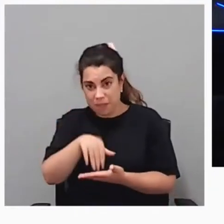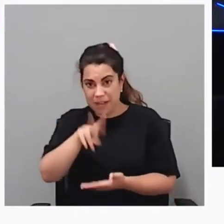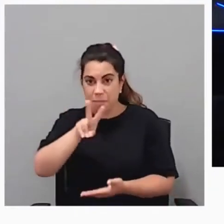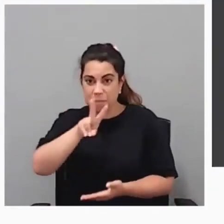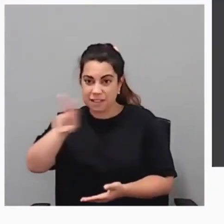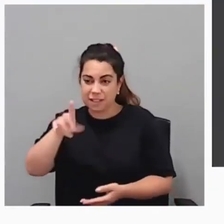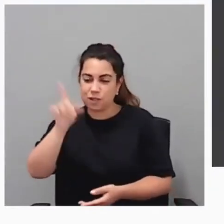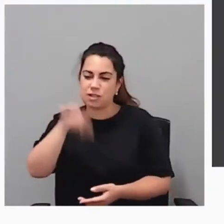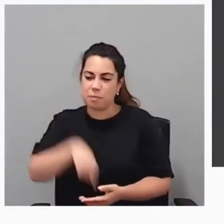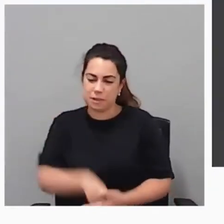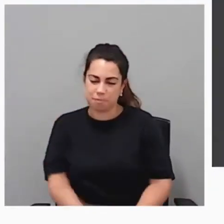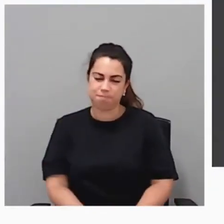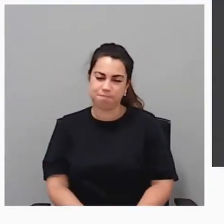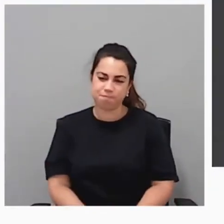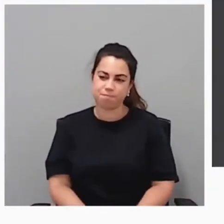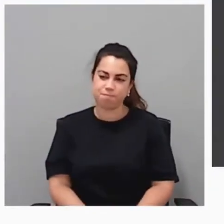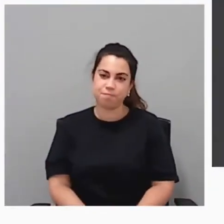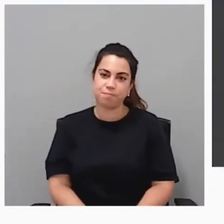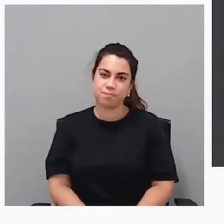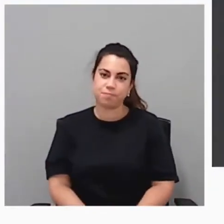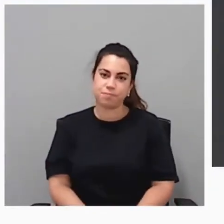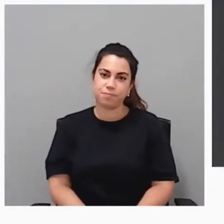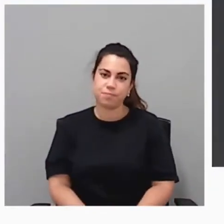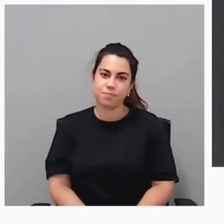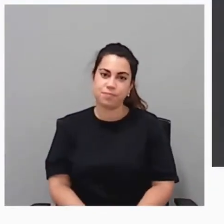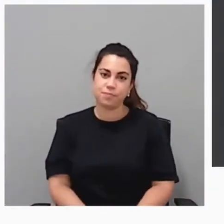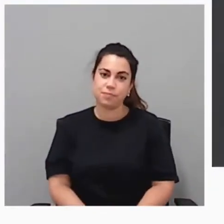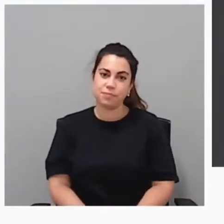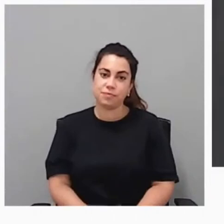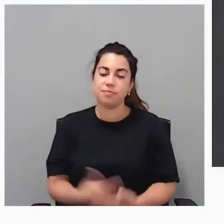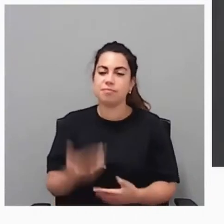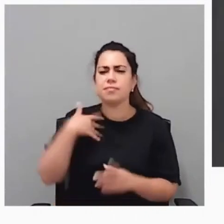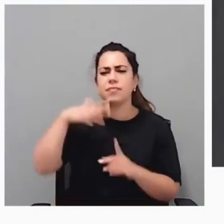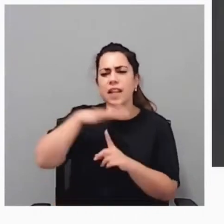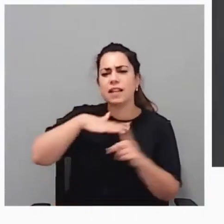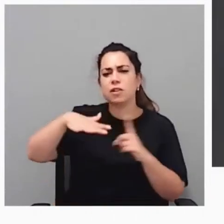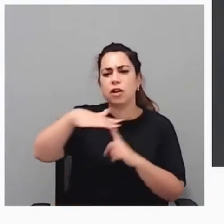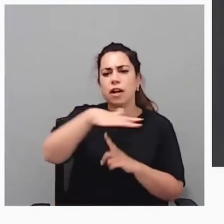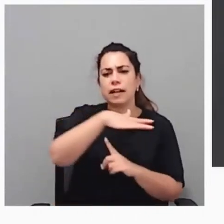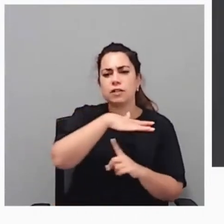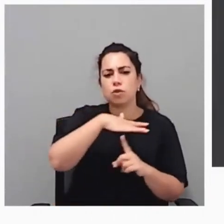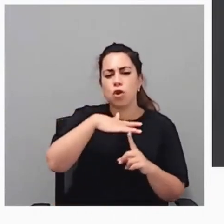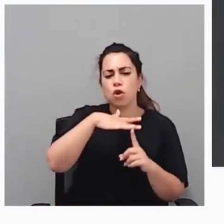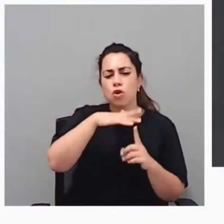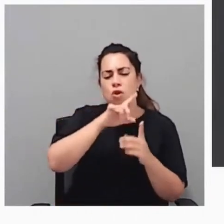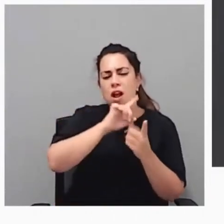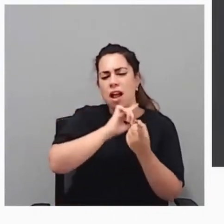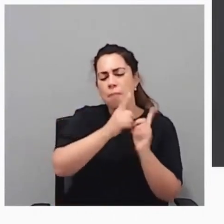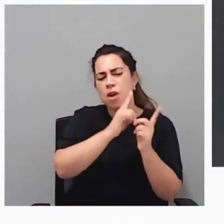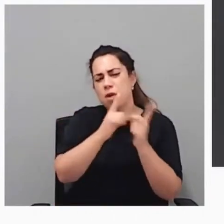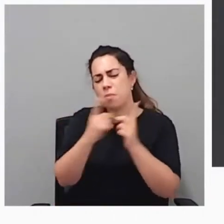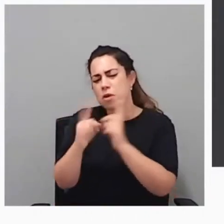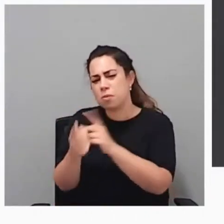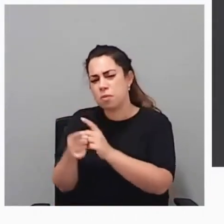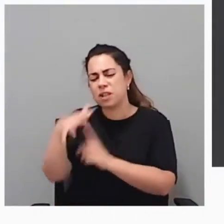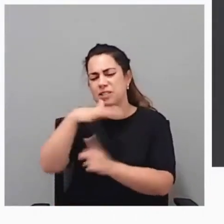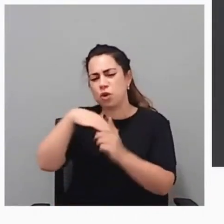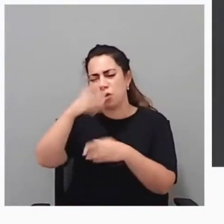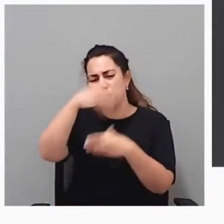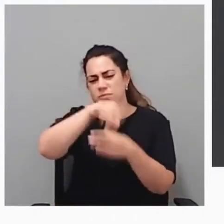entorno y cómo abordar este entorno tan cambiante y tan diverso. Ayer también veíamos también